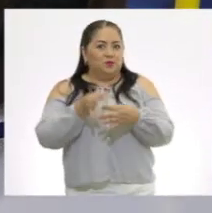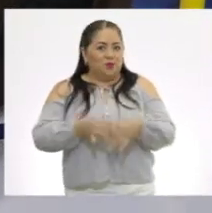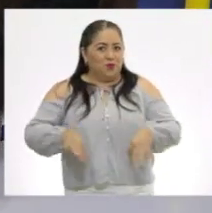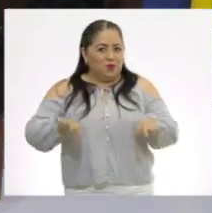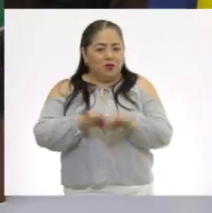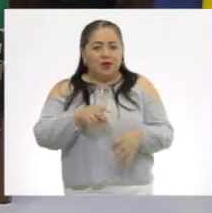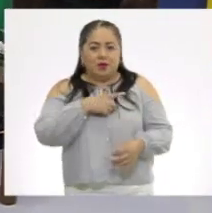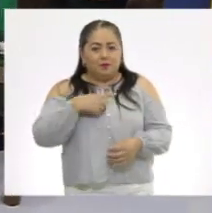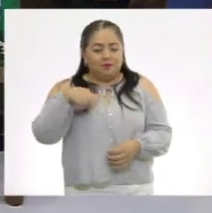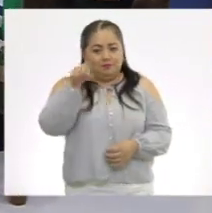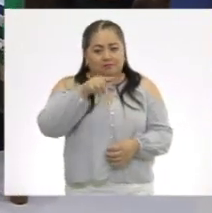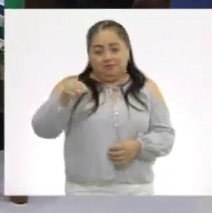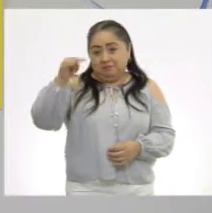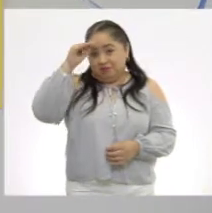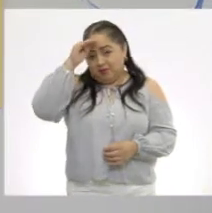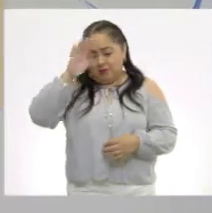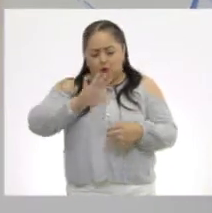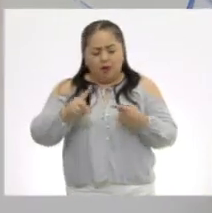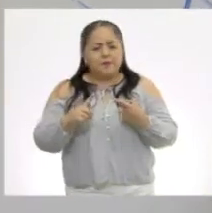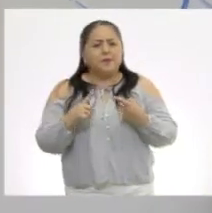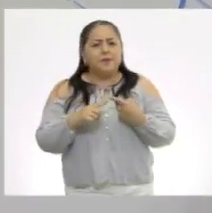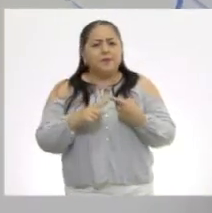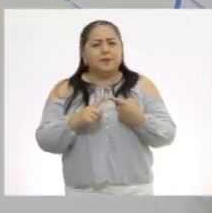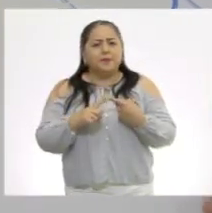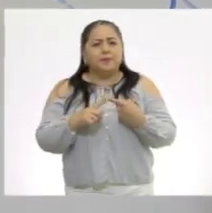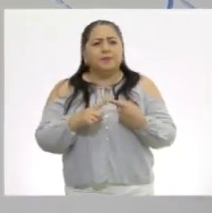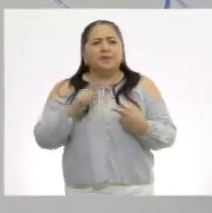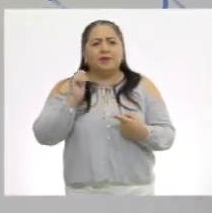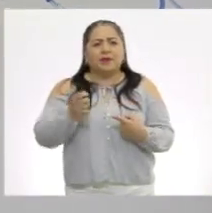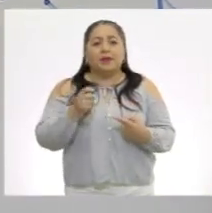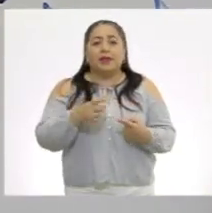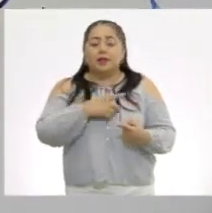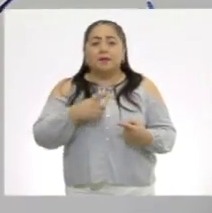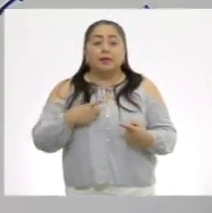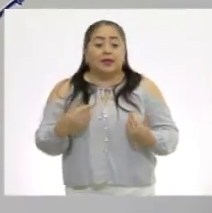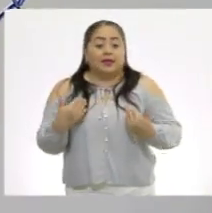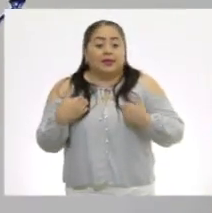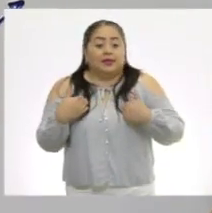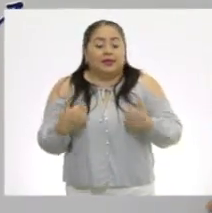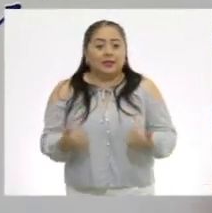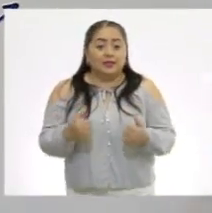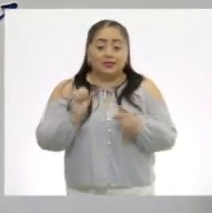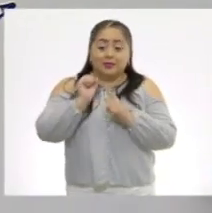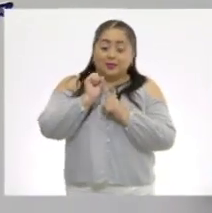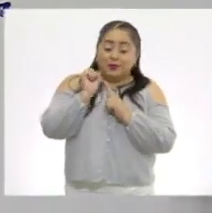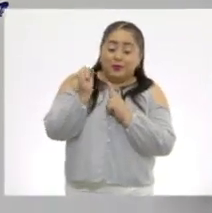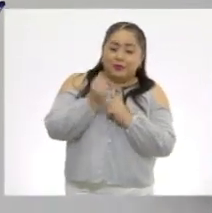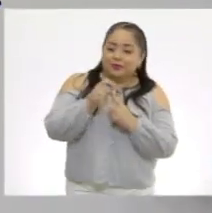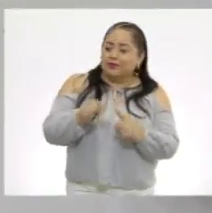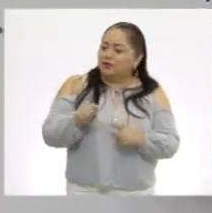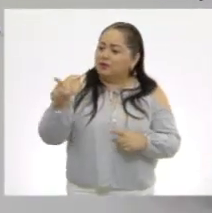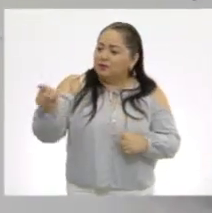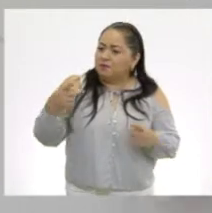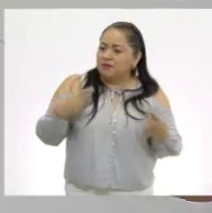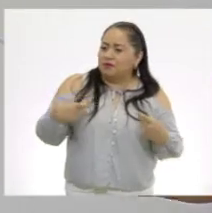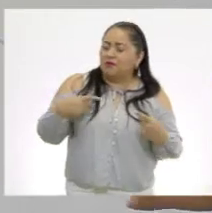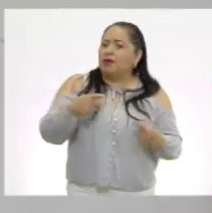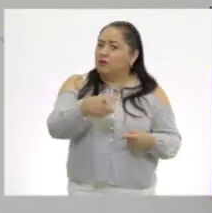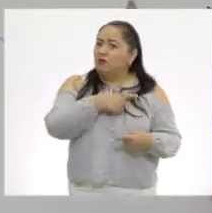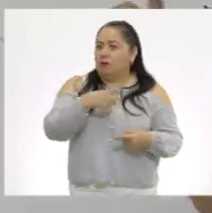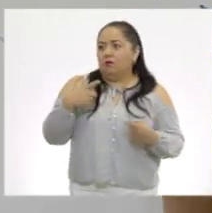debemos de considerar. La primera tiene que ser entender la situación de la otra persona.